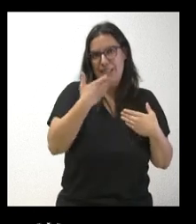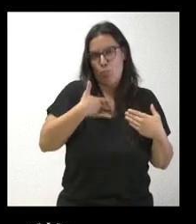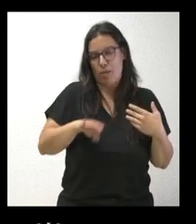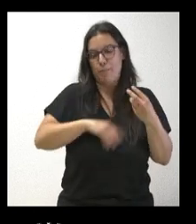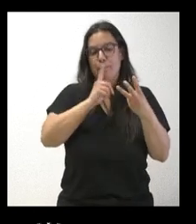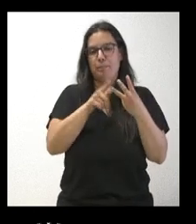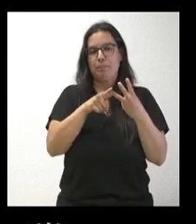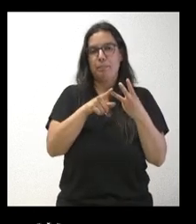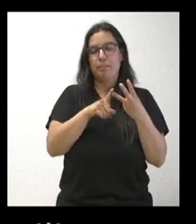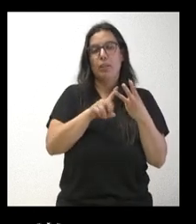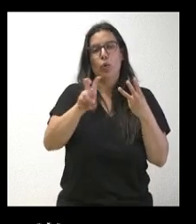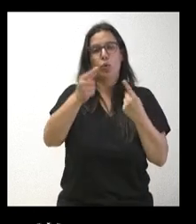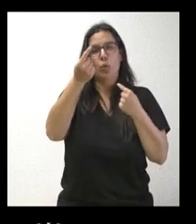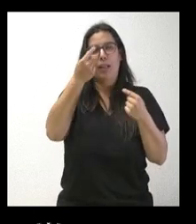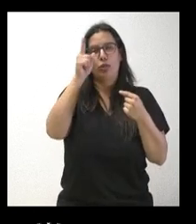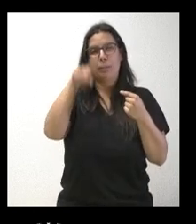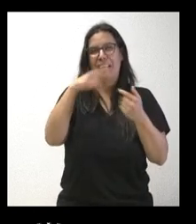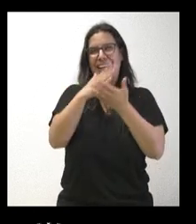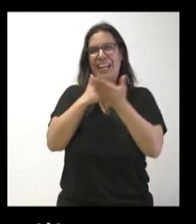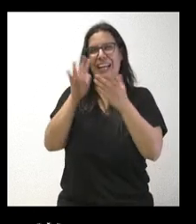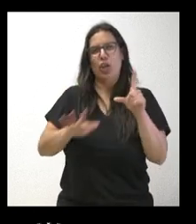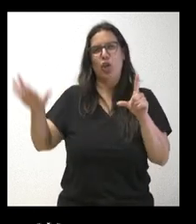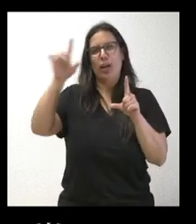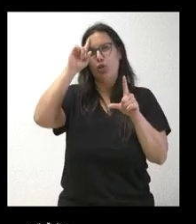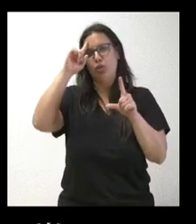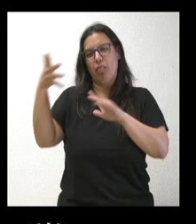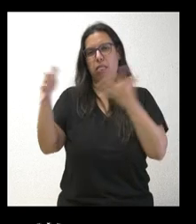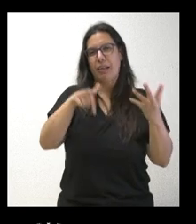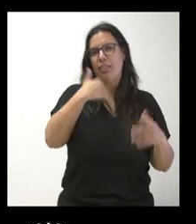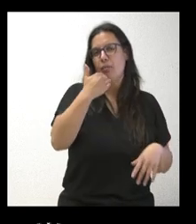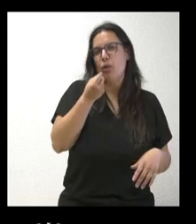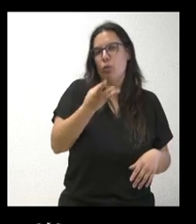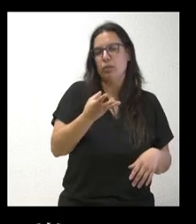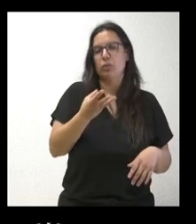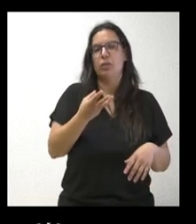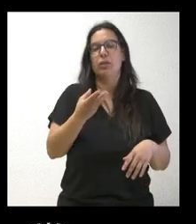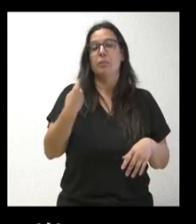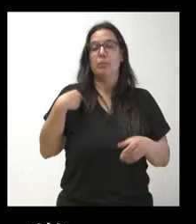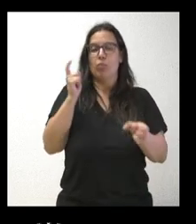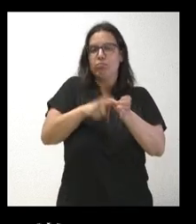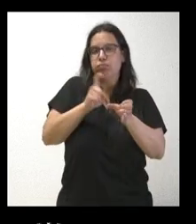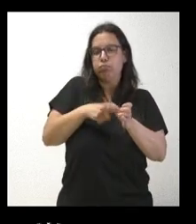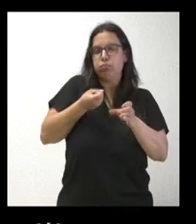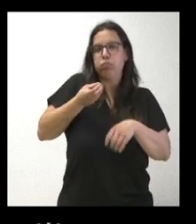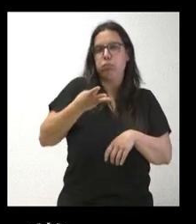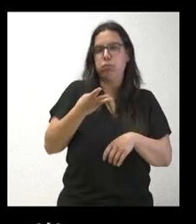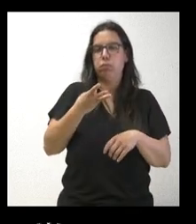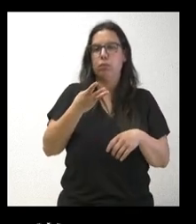Y otro dato regional, que no sé si lo tendrá, cuánta gente, cuántos miles se han apuntado al